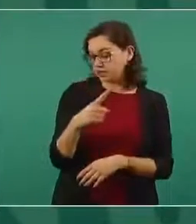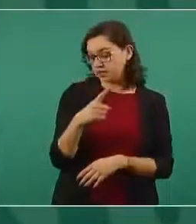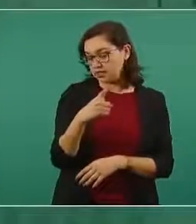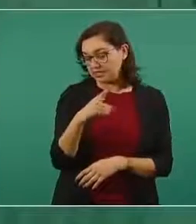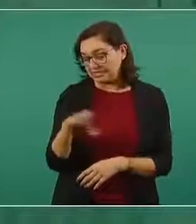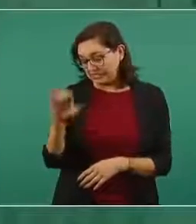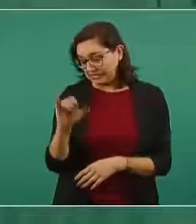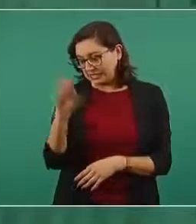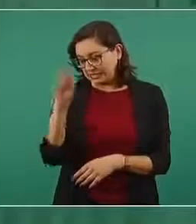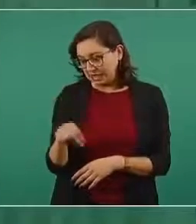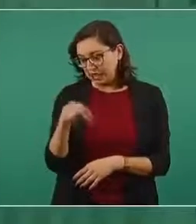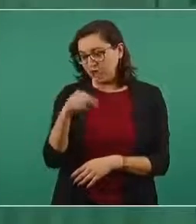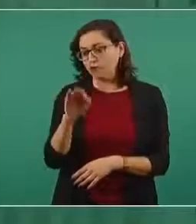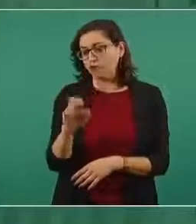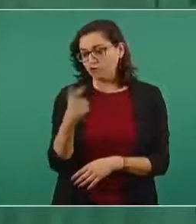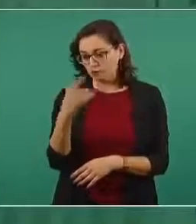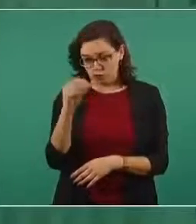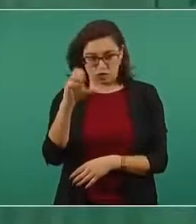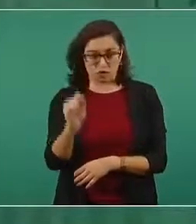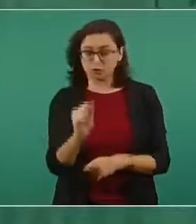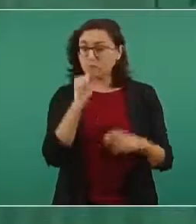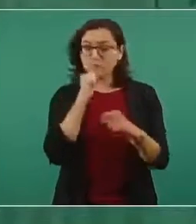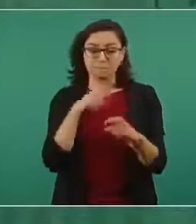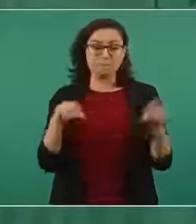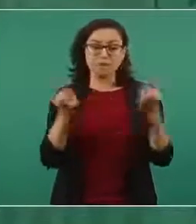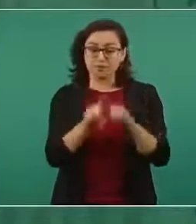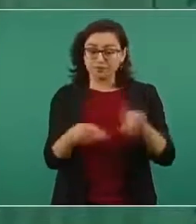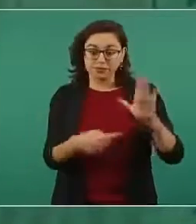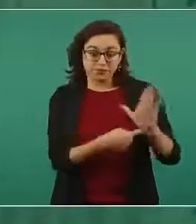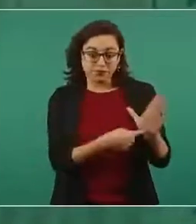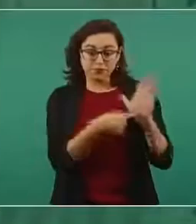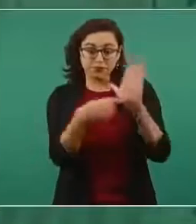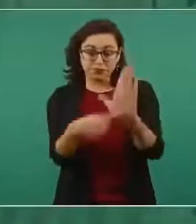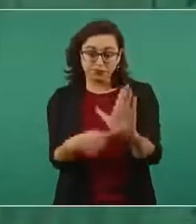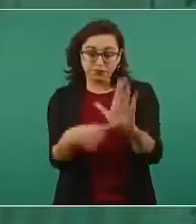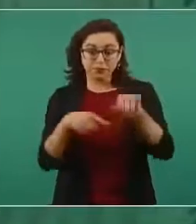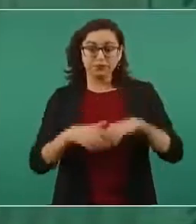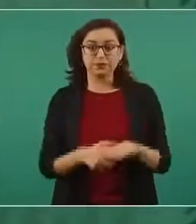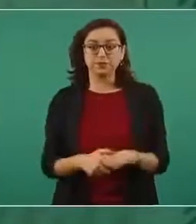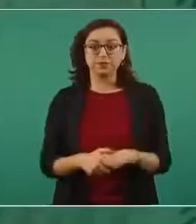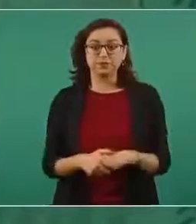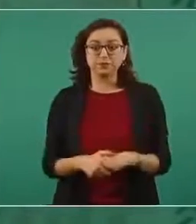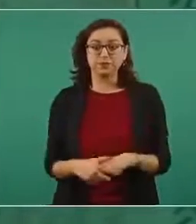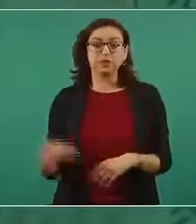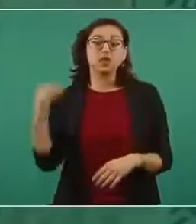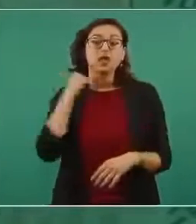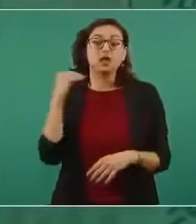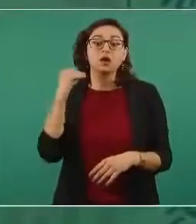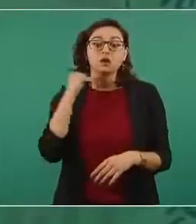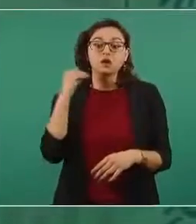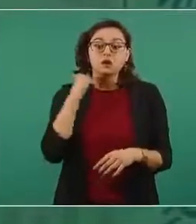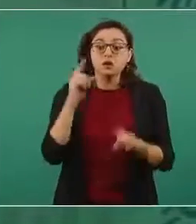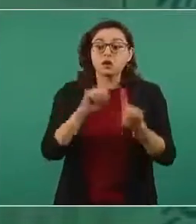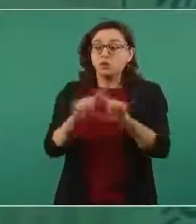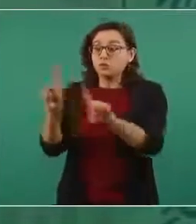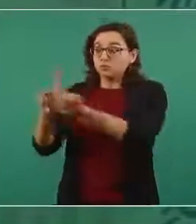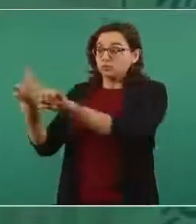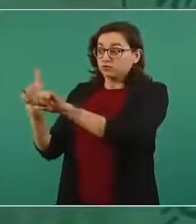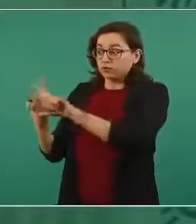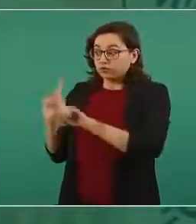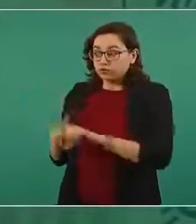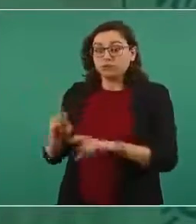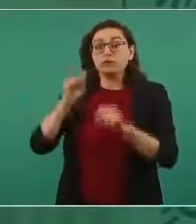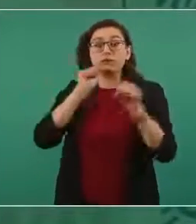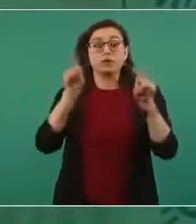porque en ese entonces la recomendación de los abogados, incluso de los nuestros, era de que